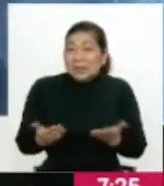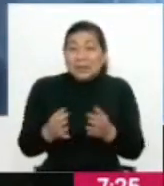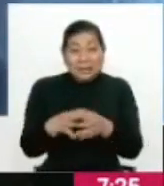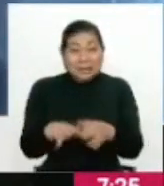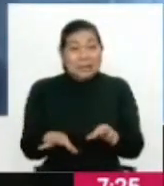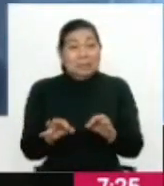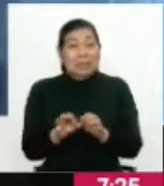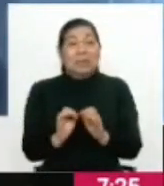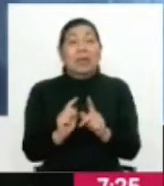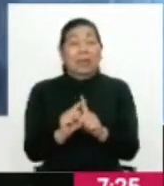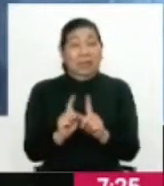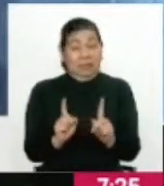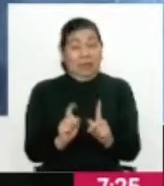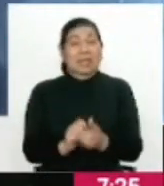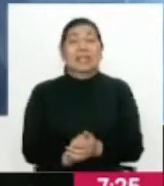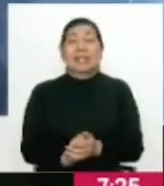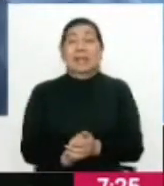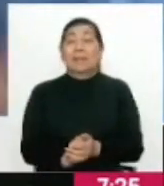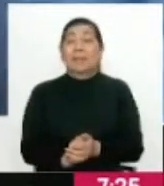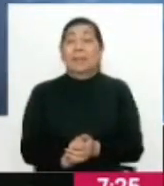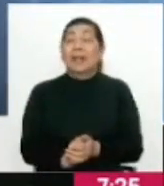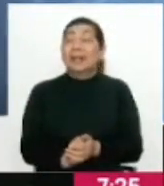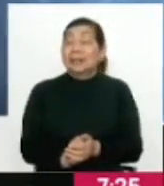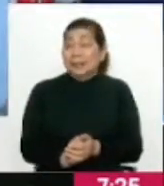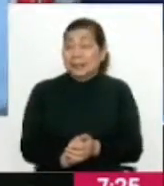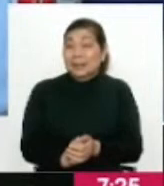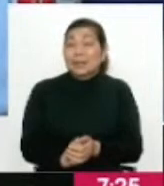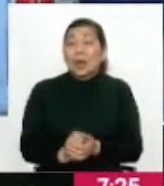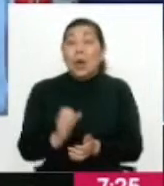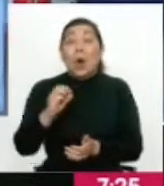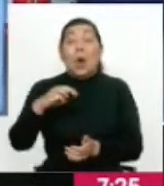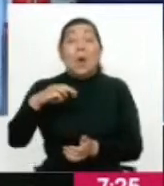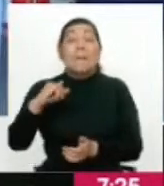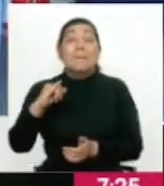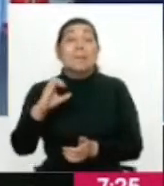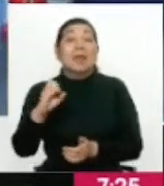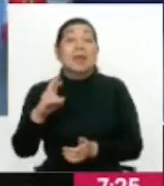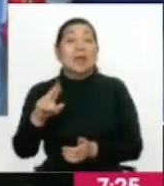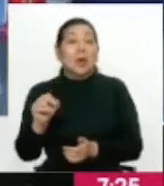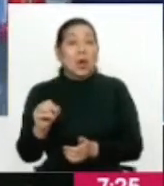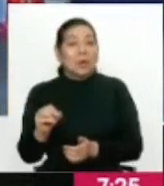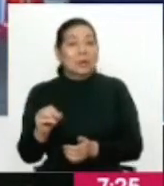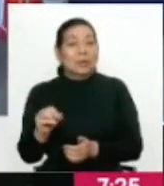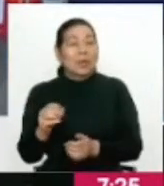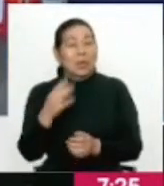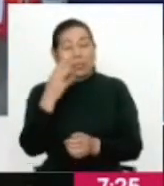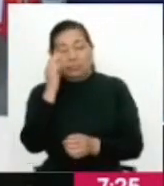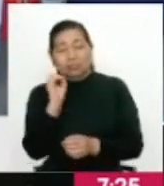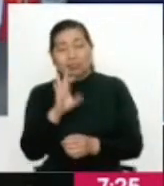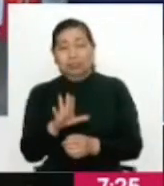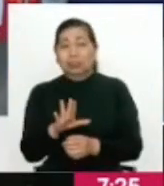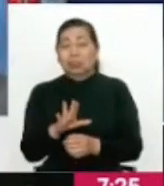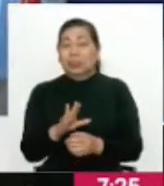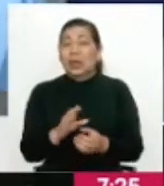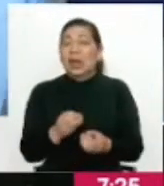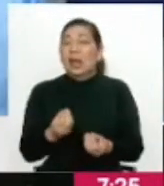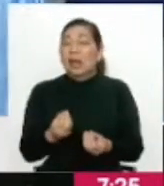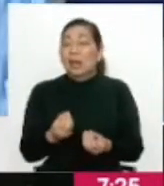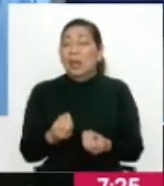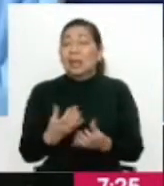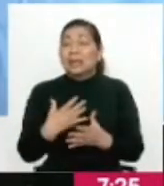importante diferenciarlo. Hemos comentado contigo muchas veces. Sí. Omicron representa un alto contagio en términos